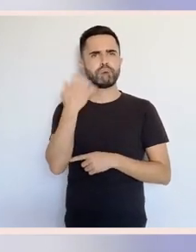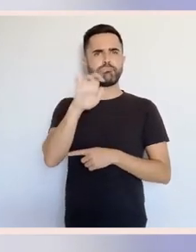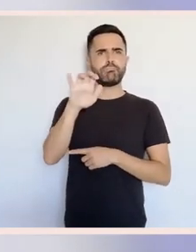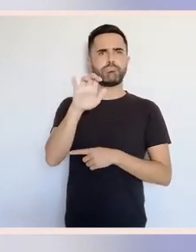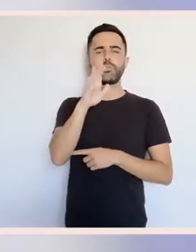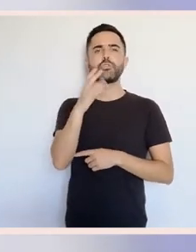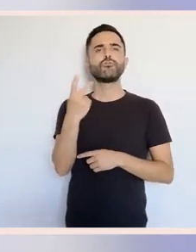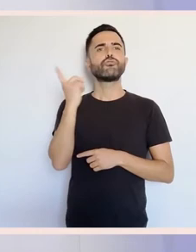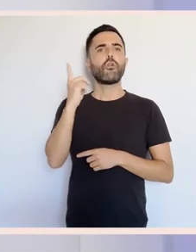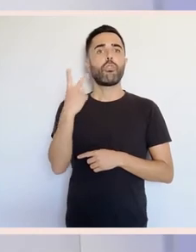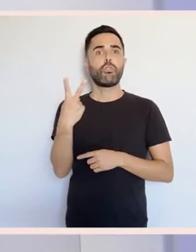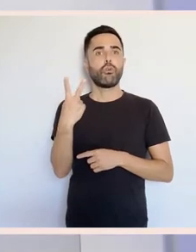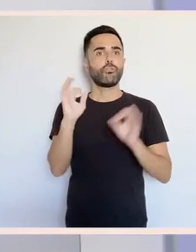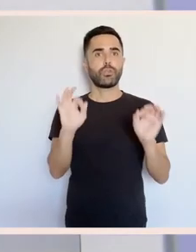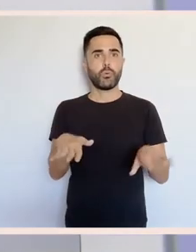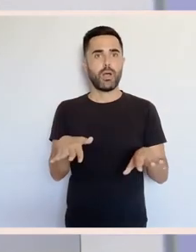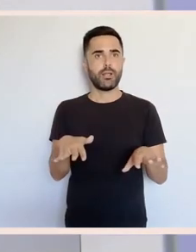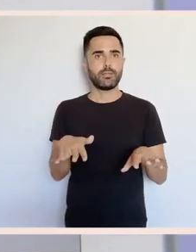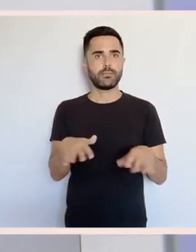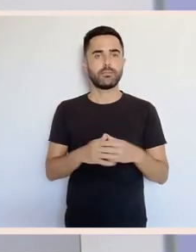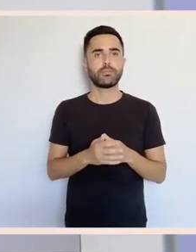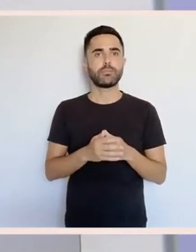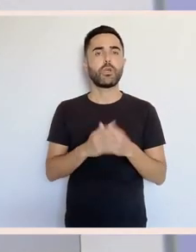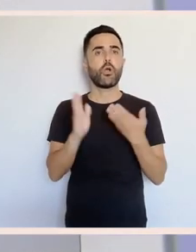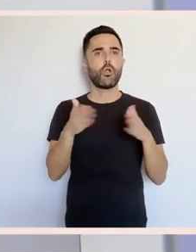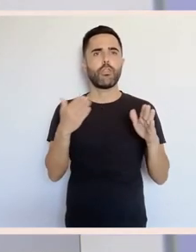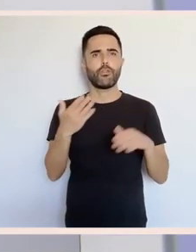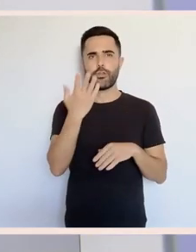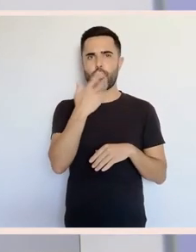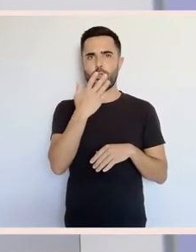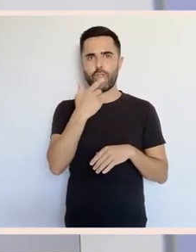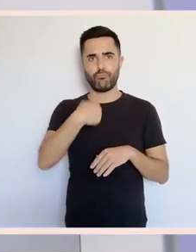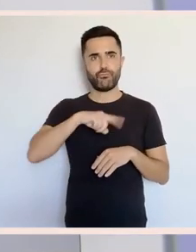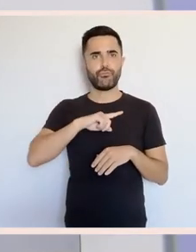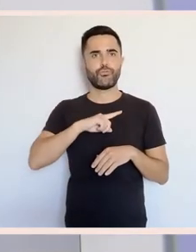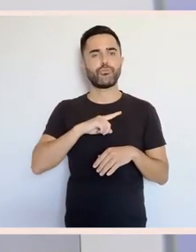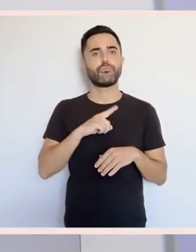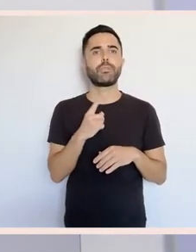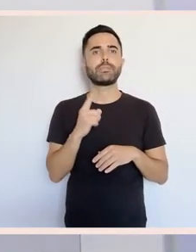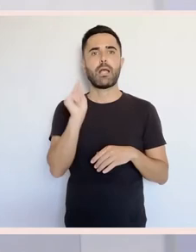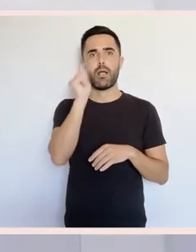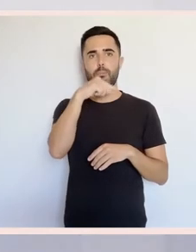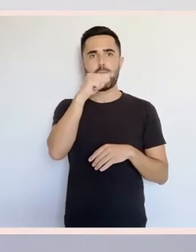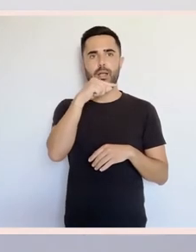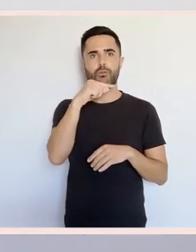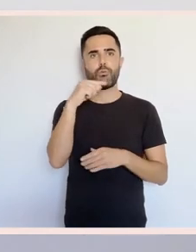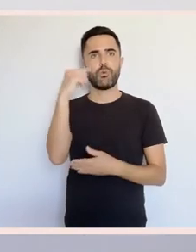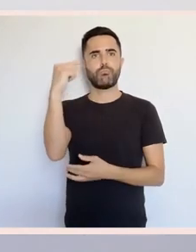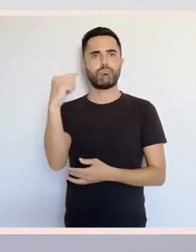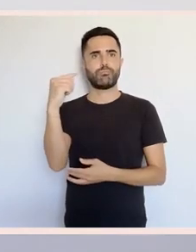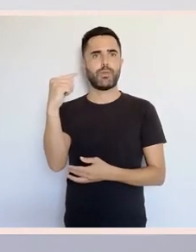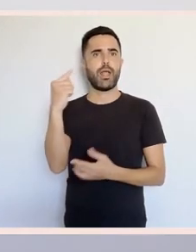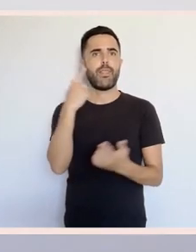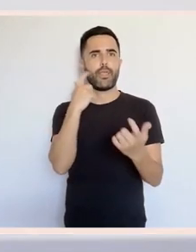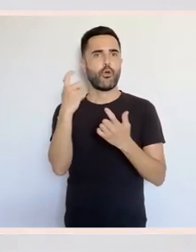pola súa rareza, xa que xa la topamos dous iguais en coleccións que coñezamos. Non estaba do paraíso,